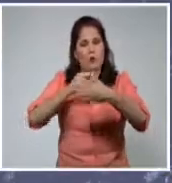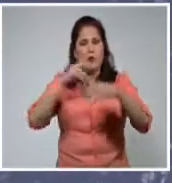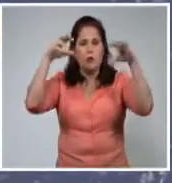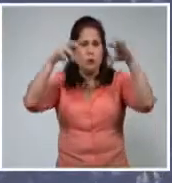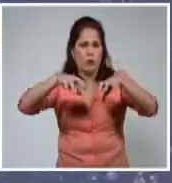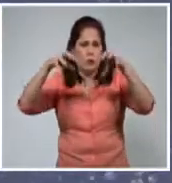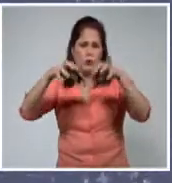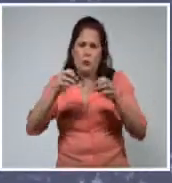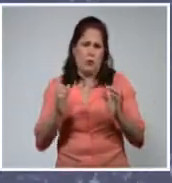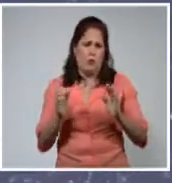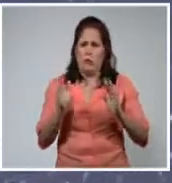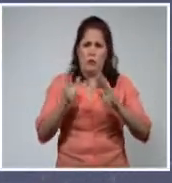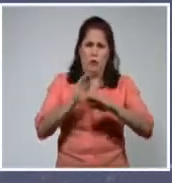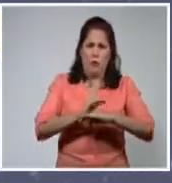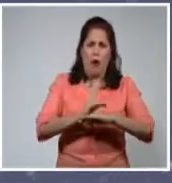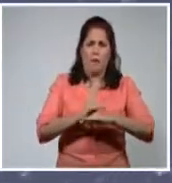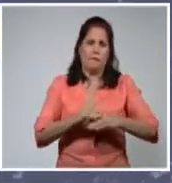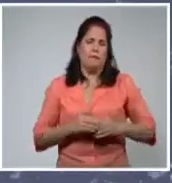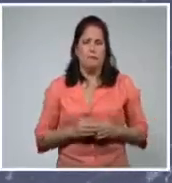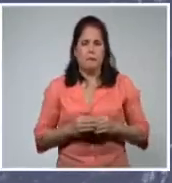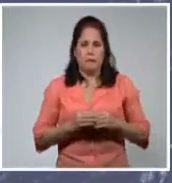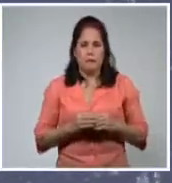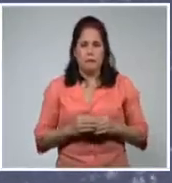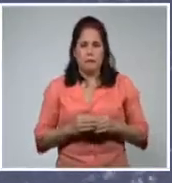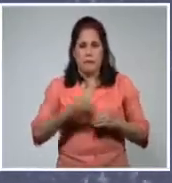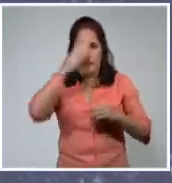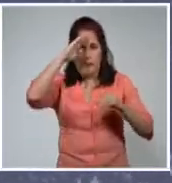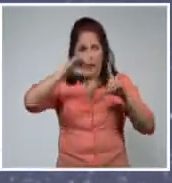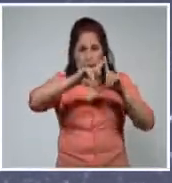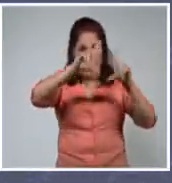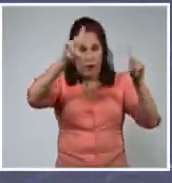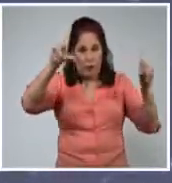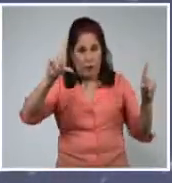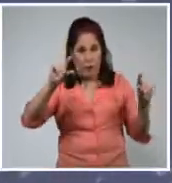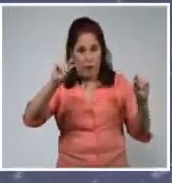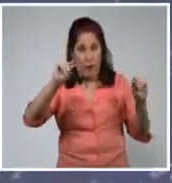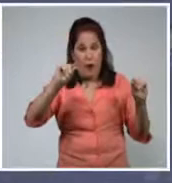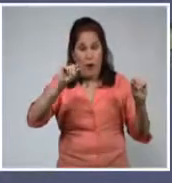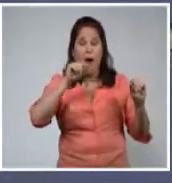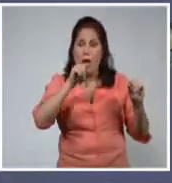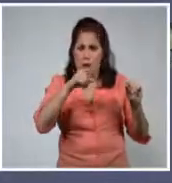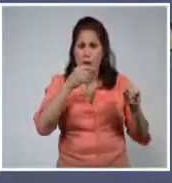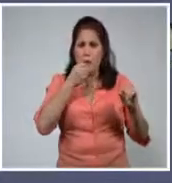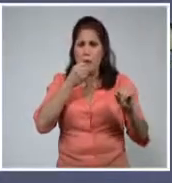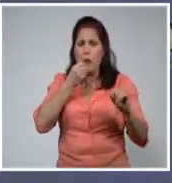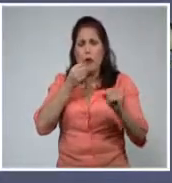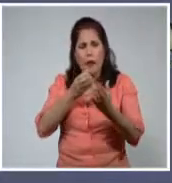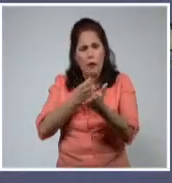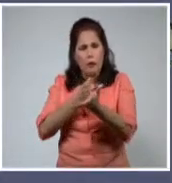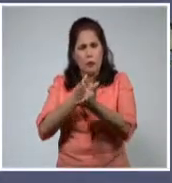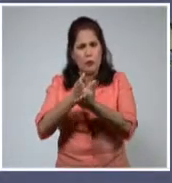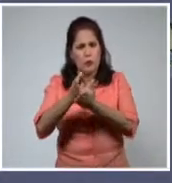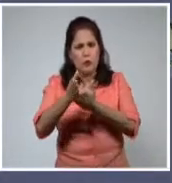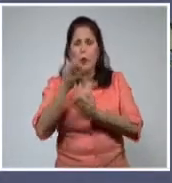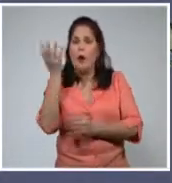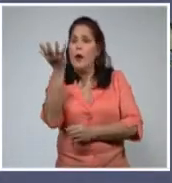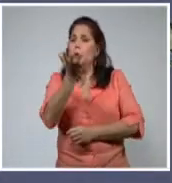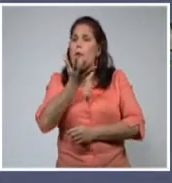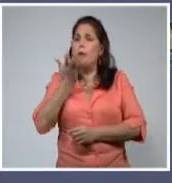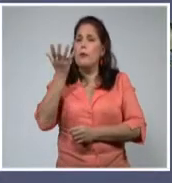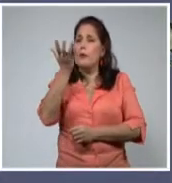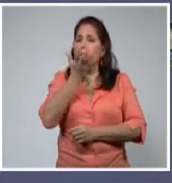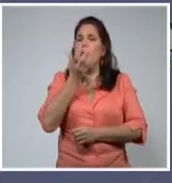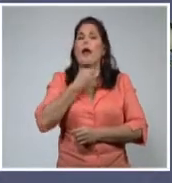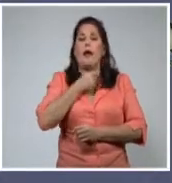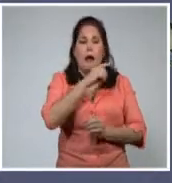tanto las precipitaciones continúan siendo muy escasas en gran parte del territorio nacional. También la influencia de altas presiones continúa produciendo vientos que en algunas zonas